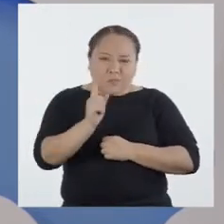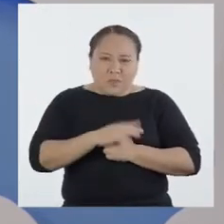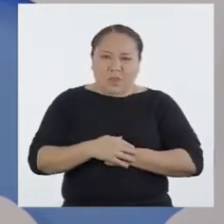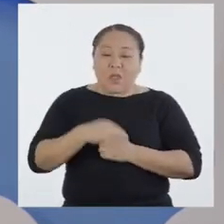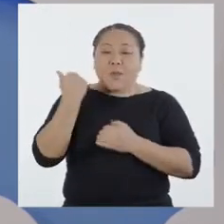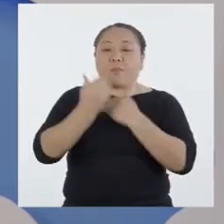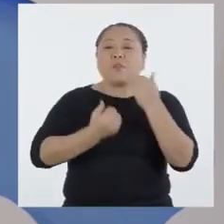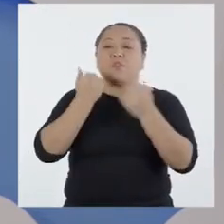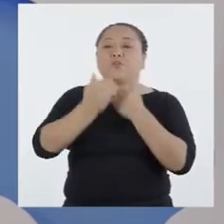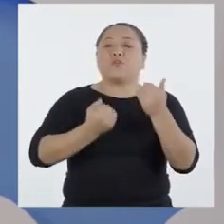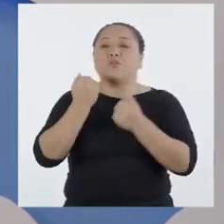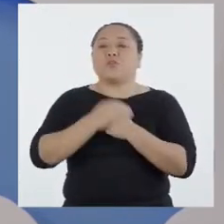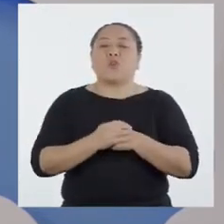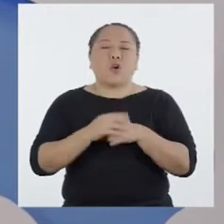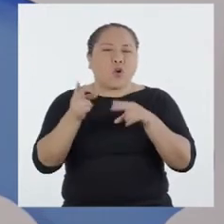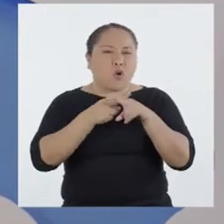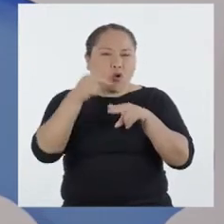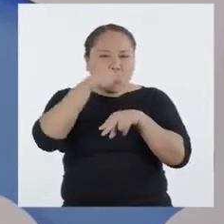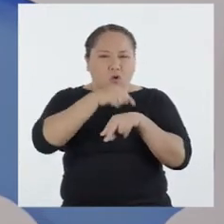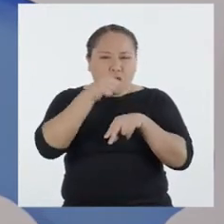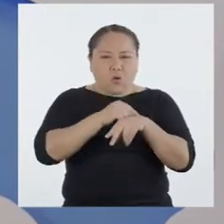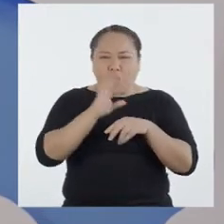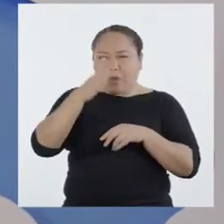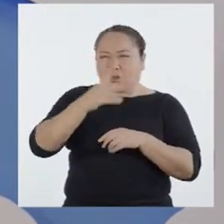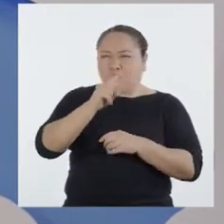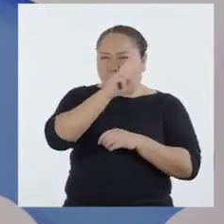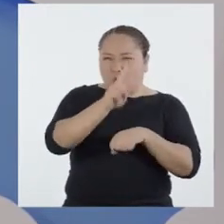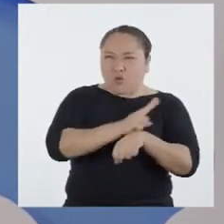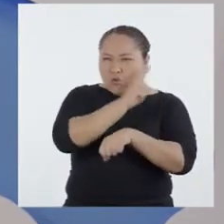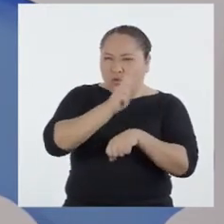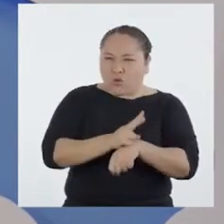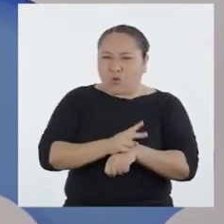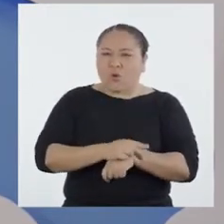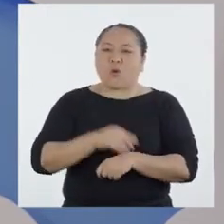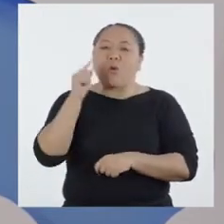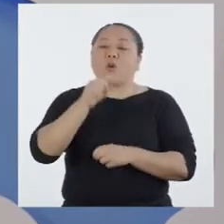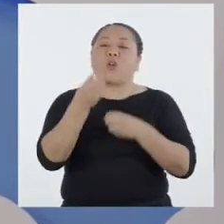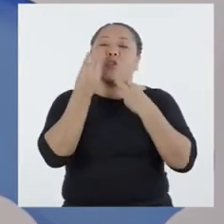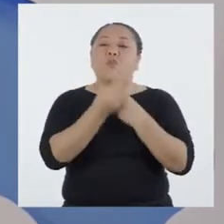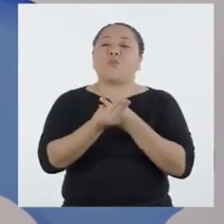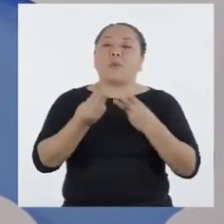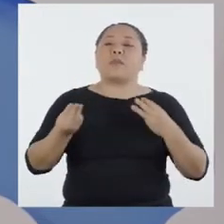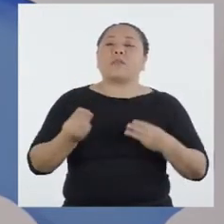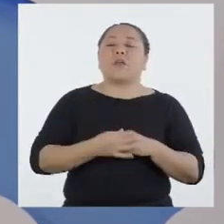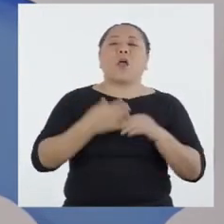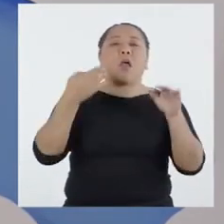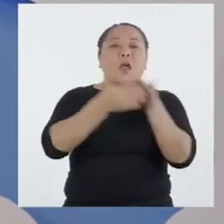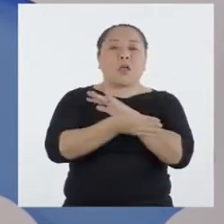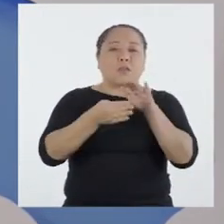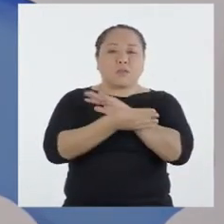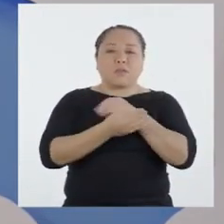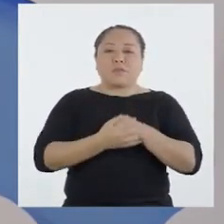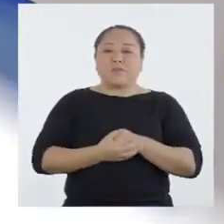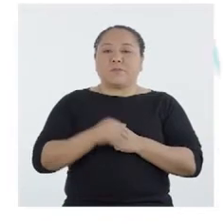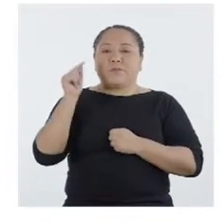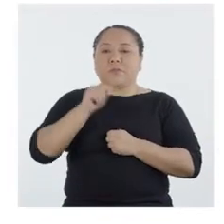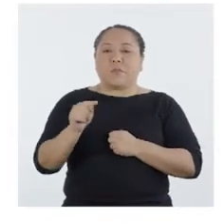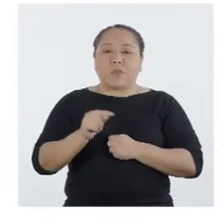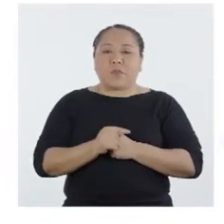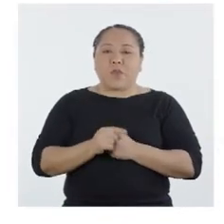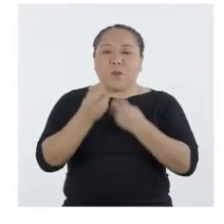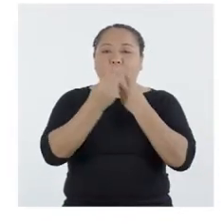Que el proceso demande corto tiempo, máximo dos horas. Que los materiales sean accesibles.